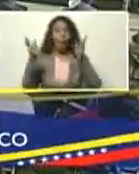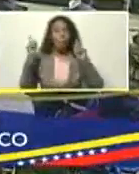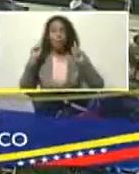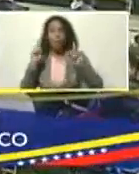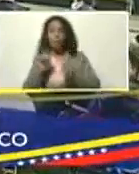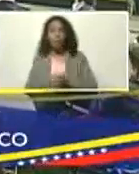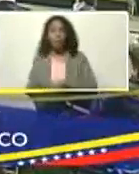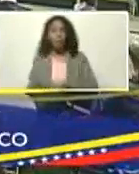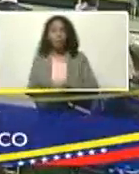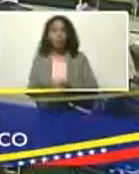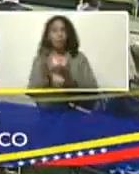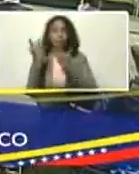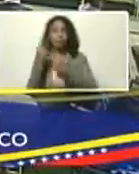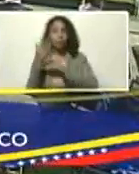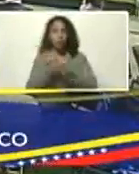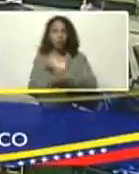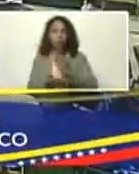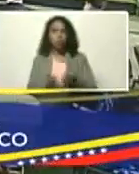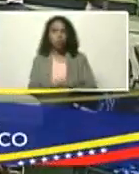Carlitos,